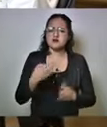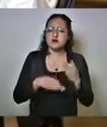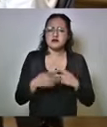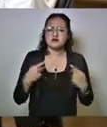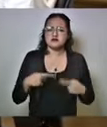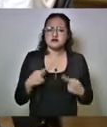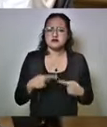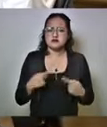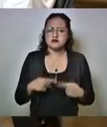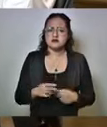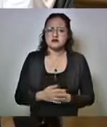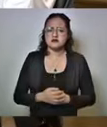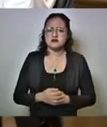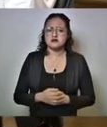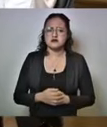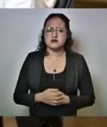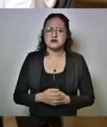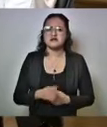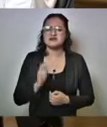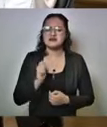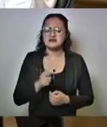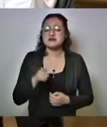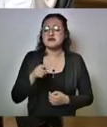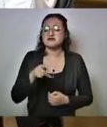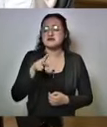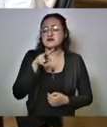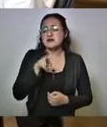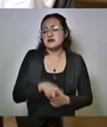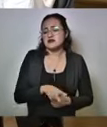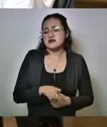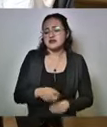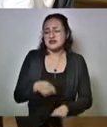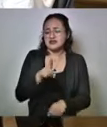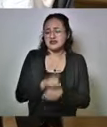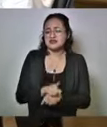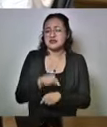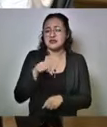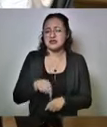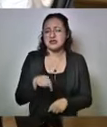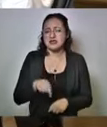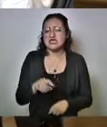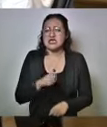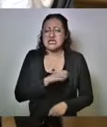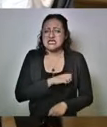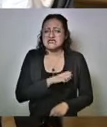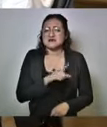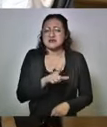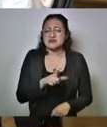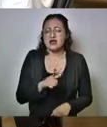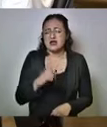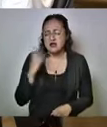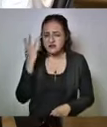Y el significado de este día tan hermoso.